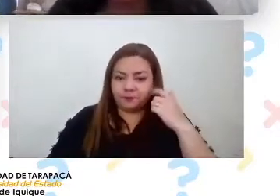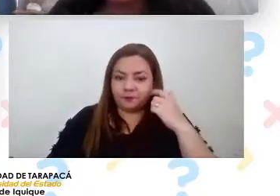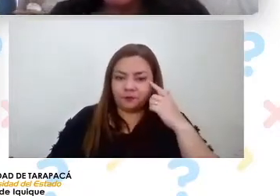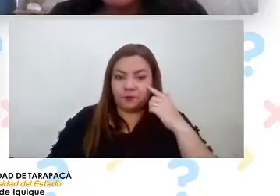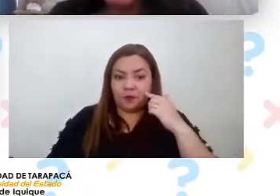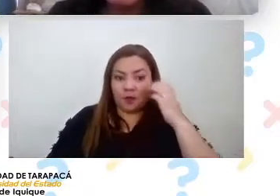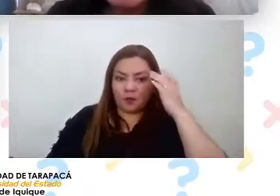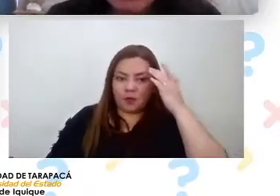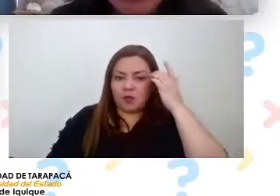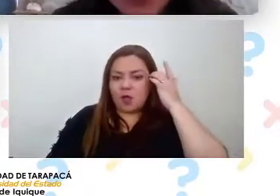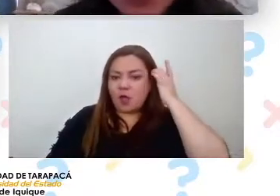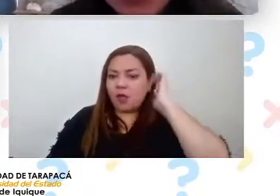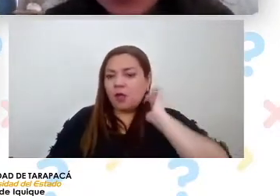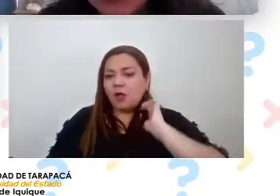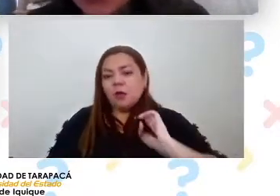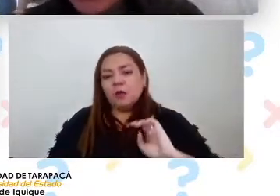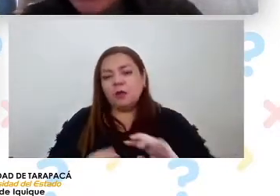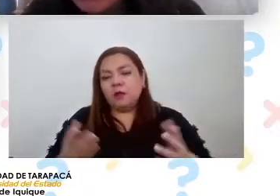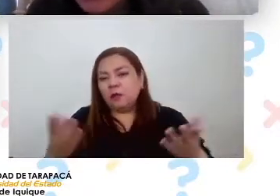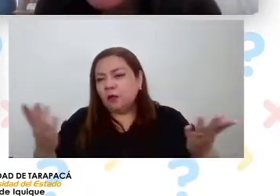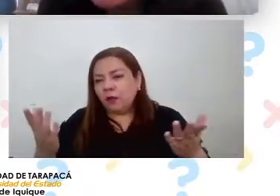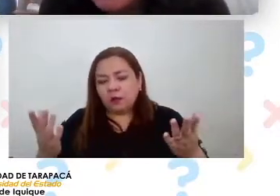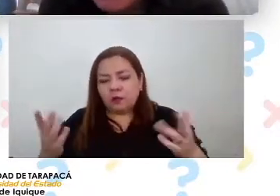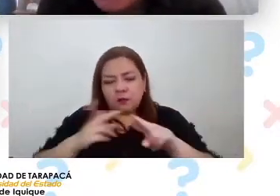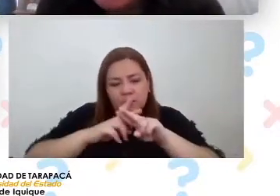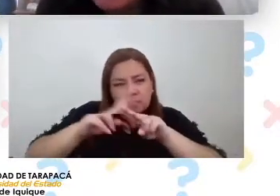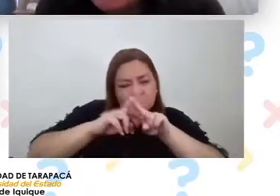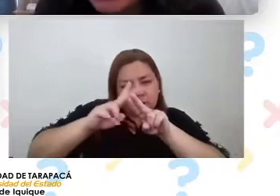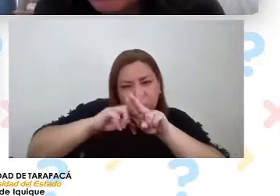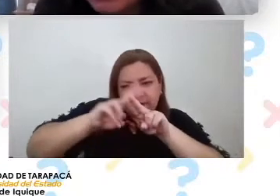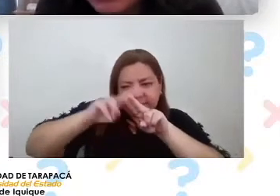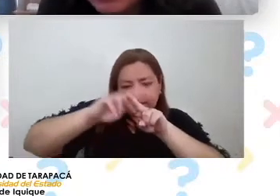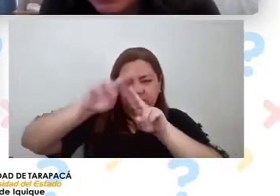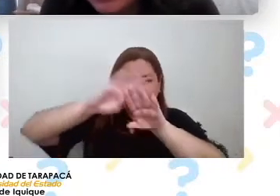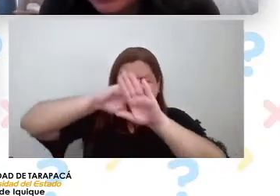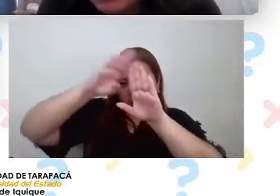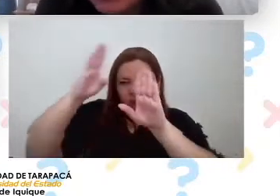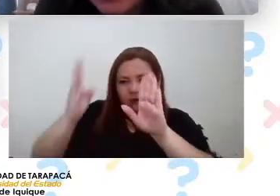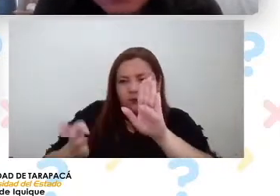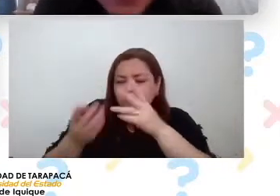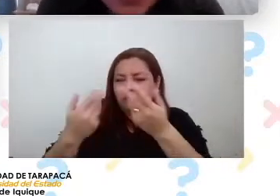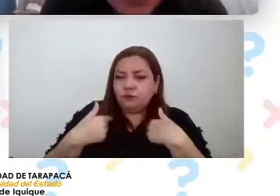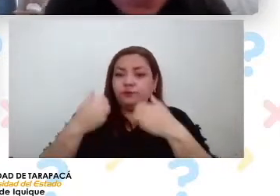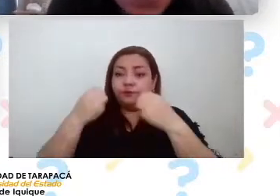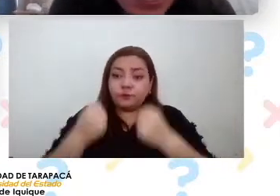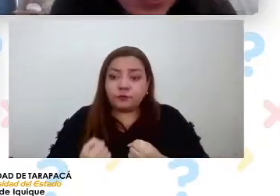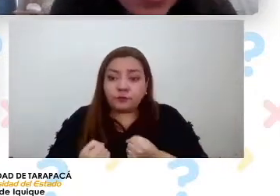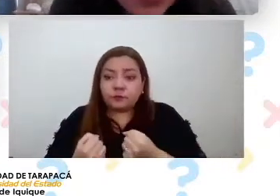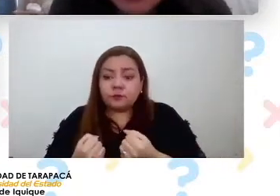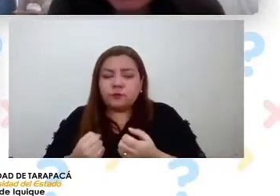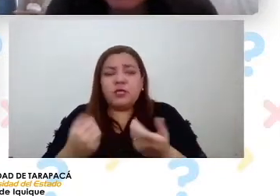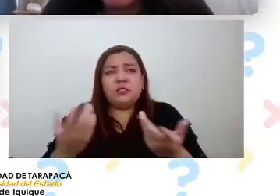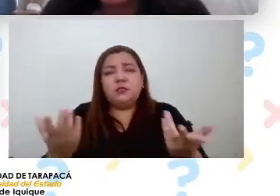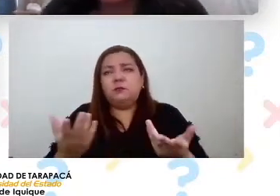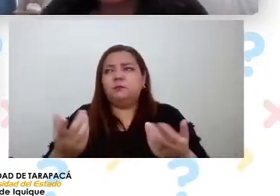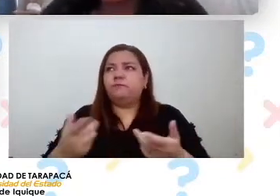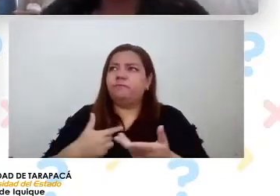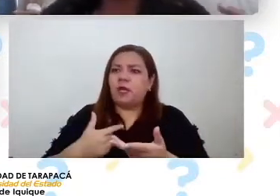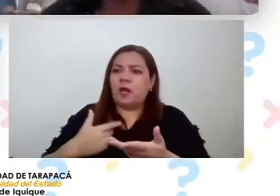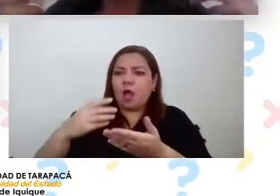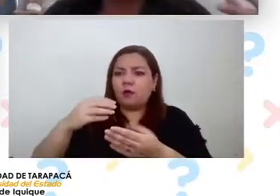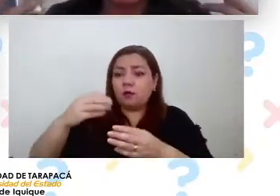Bueno, ¿qué tipo de estructura uno podría construir para cosechar esta agua, para acumular esta nube